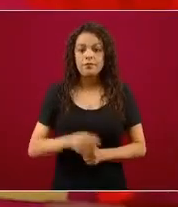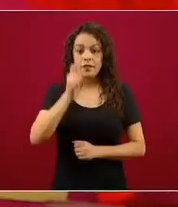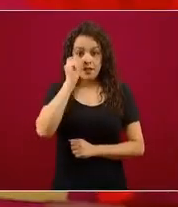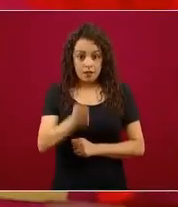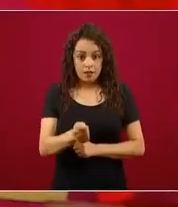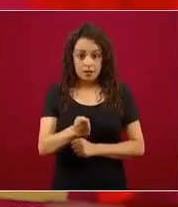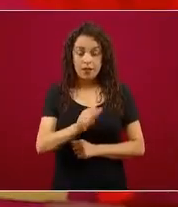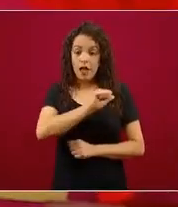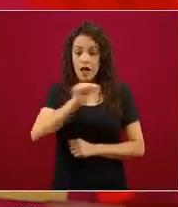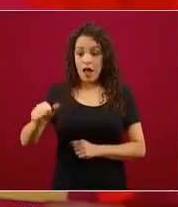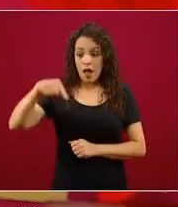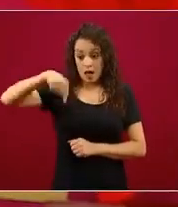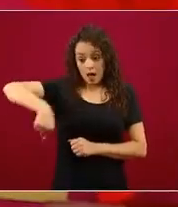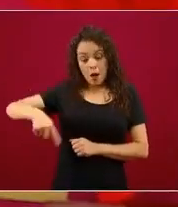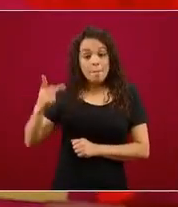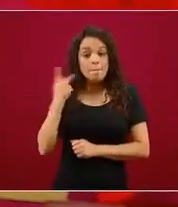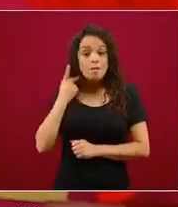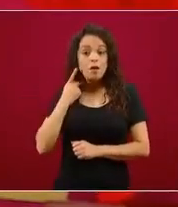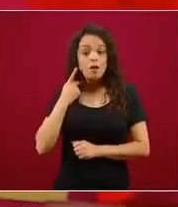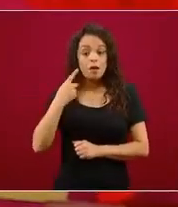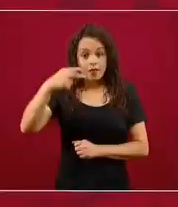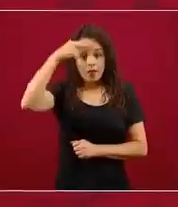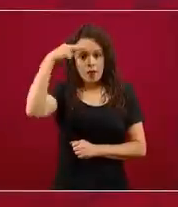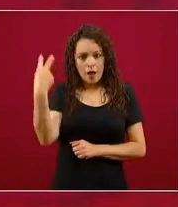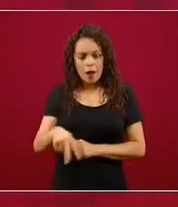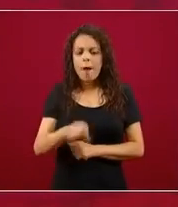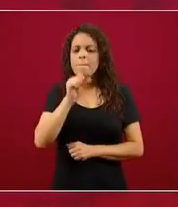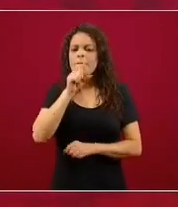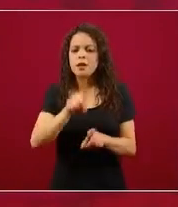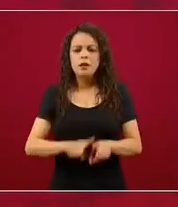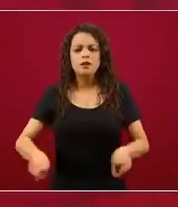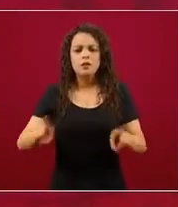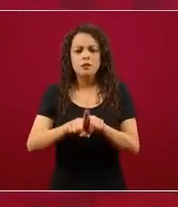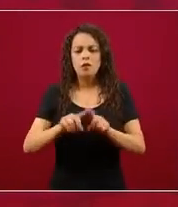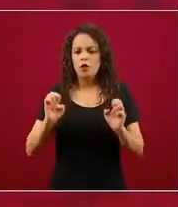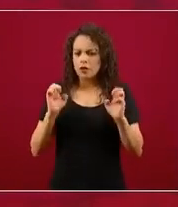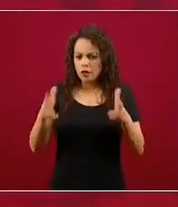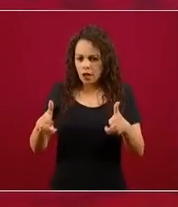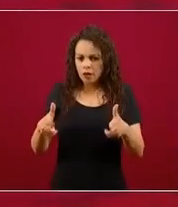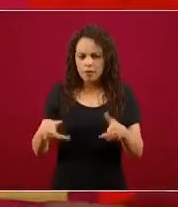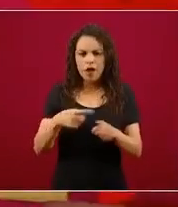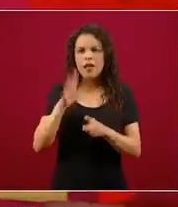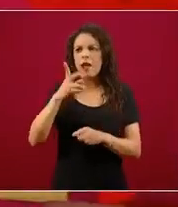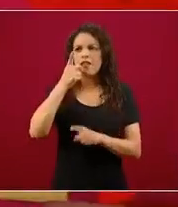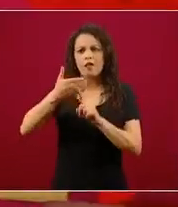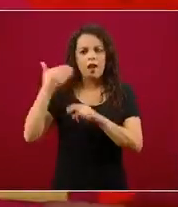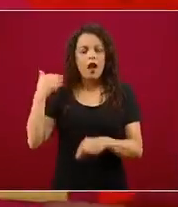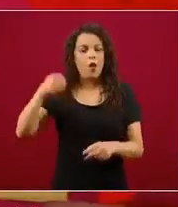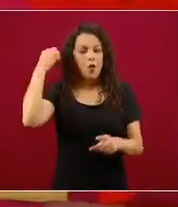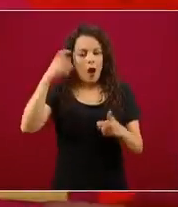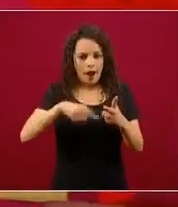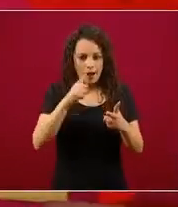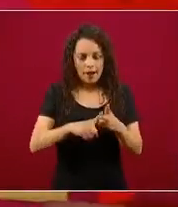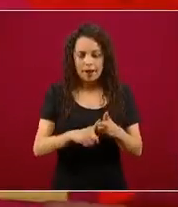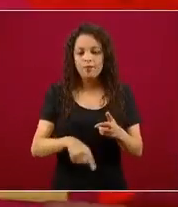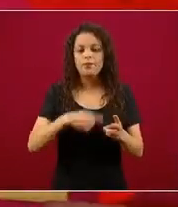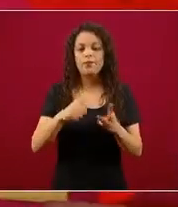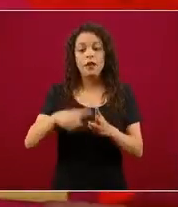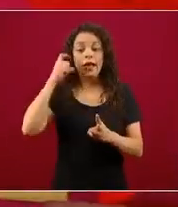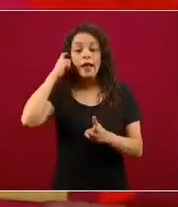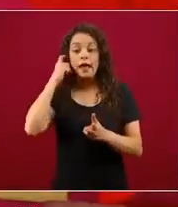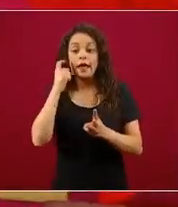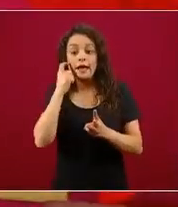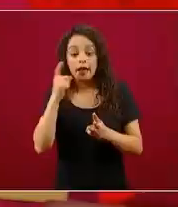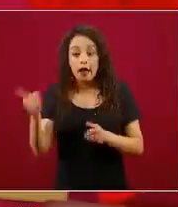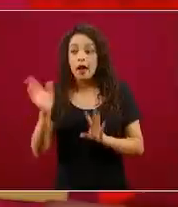de México, también obviamente con Chiapas, con Oaxaca ya la mencioné, con Guerrero se está recuperando, por cierto, el gobernador